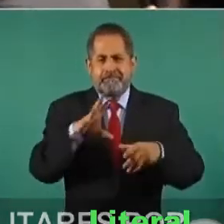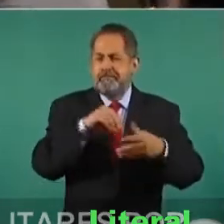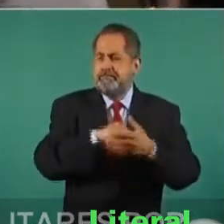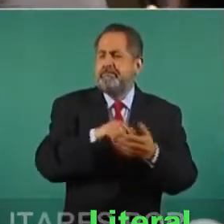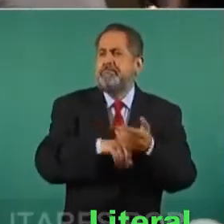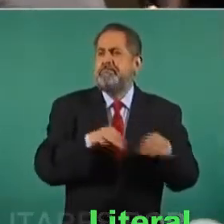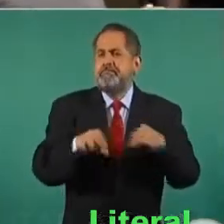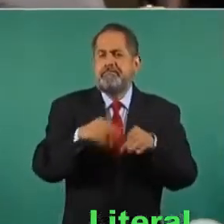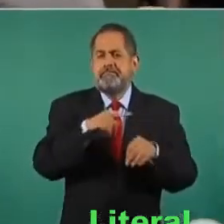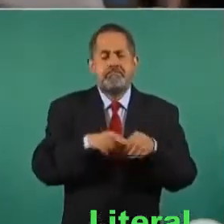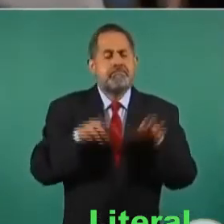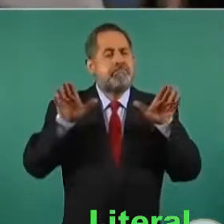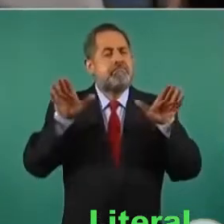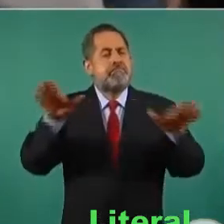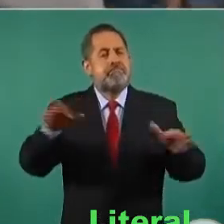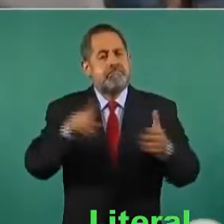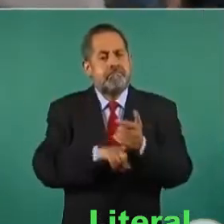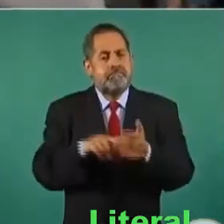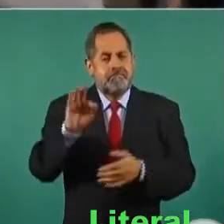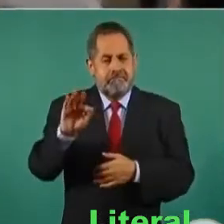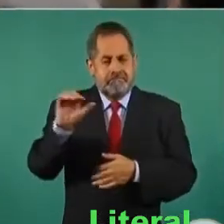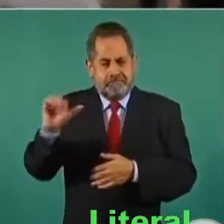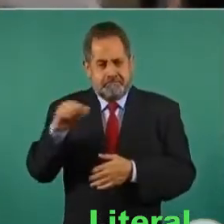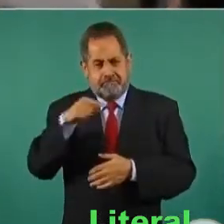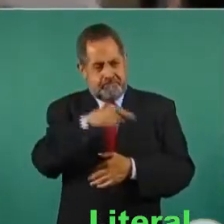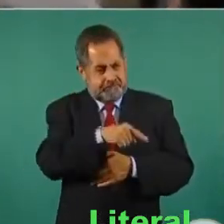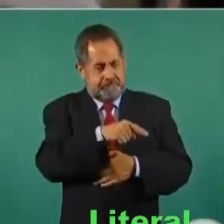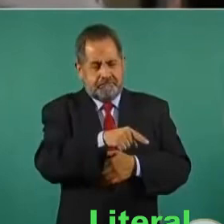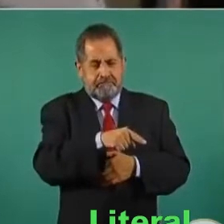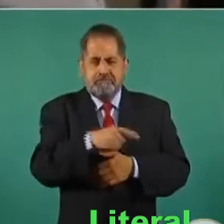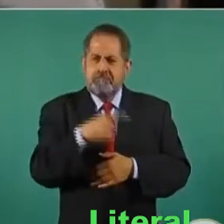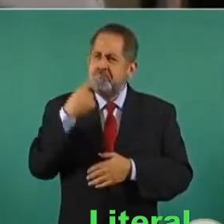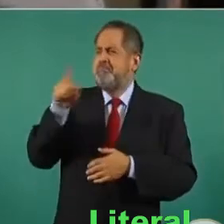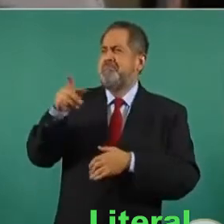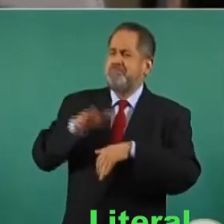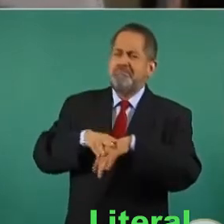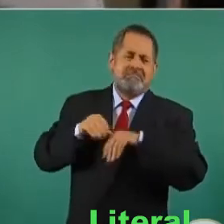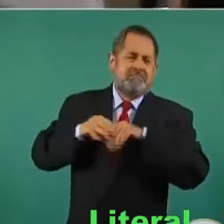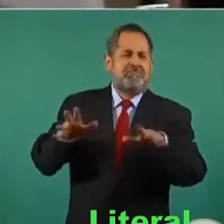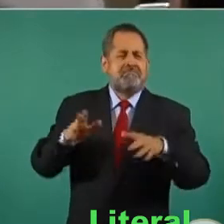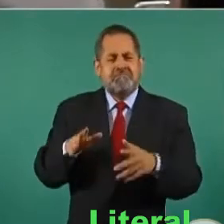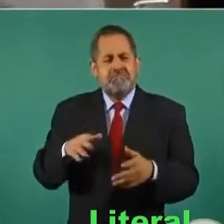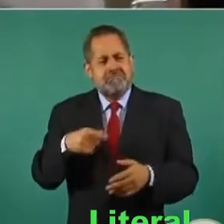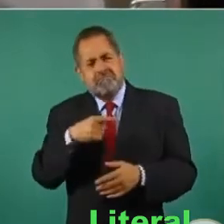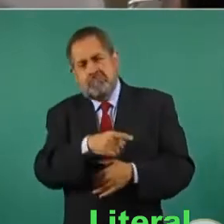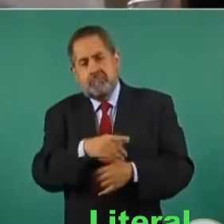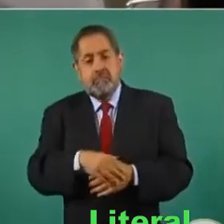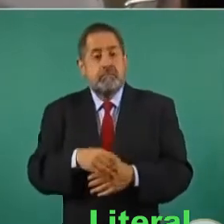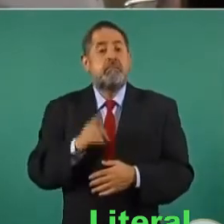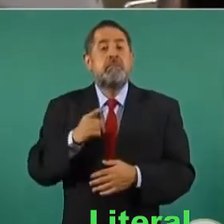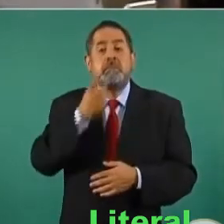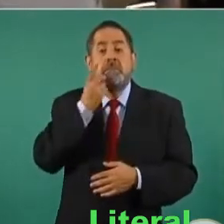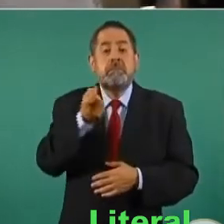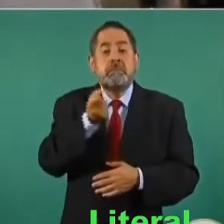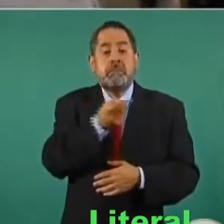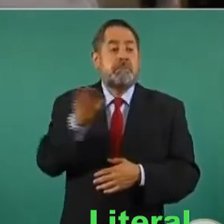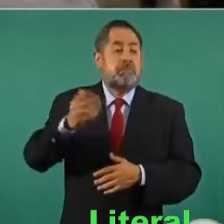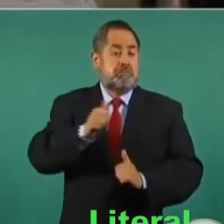aeropuerto Felipe Ángeles. Denuncian que soldados e